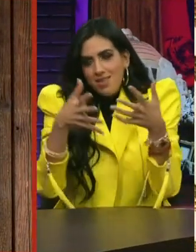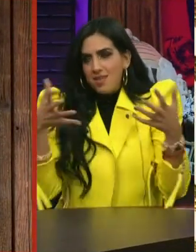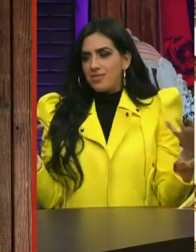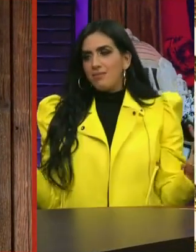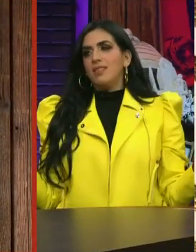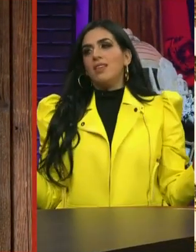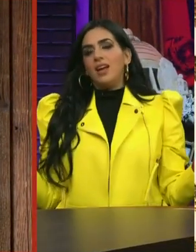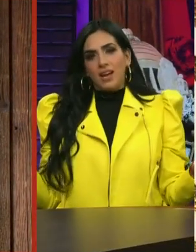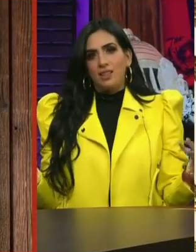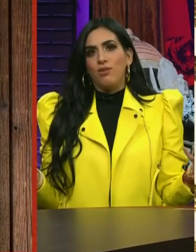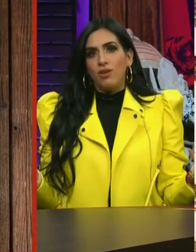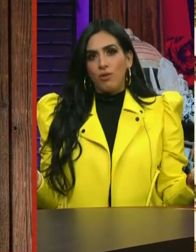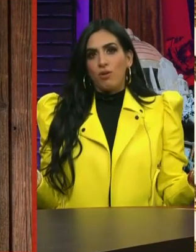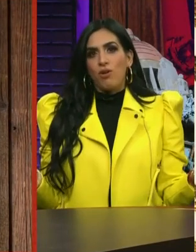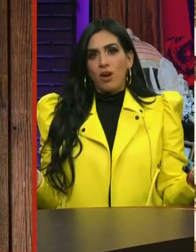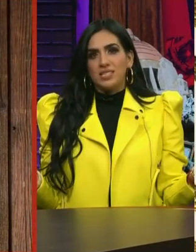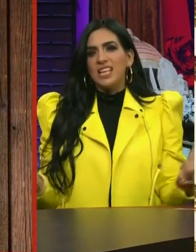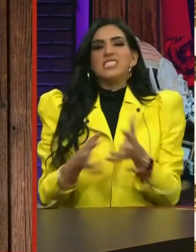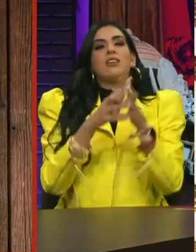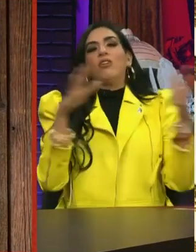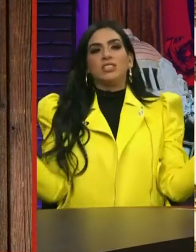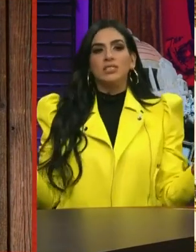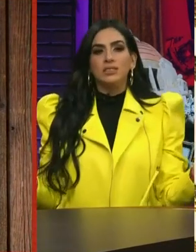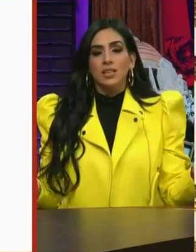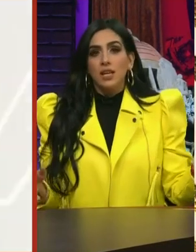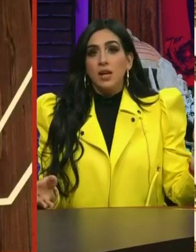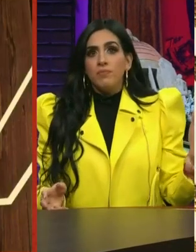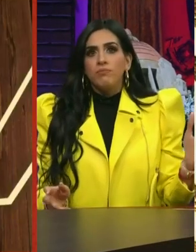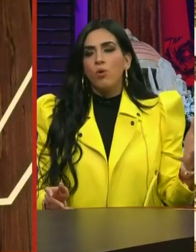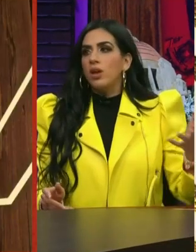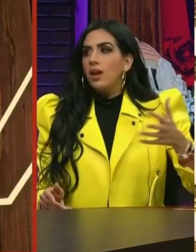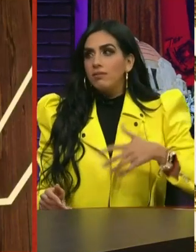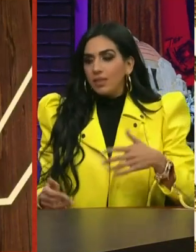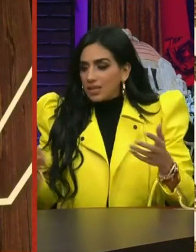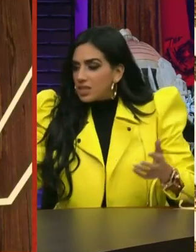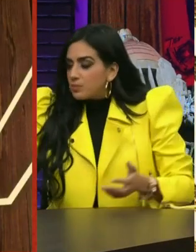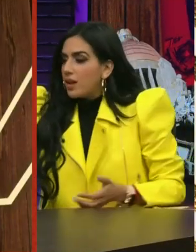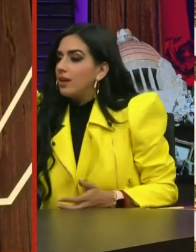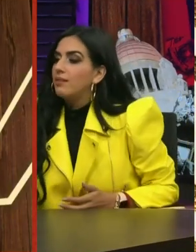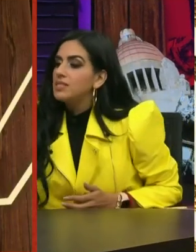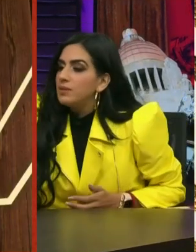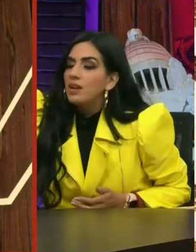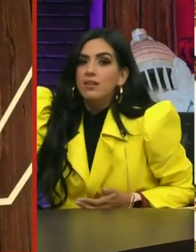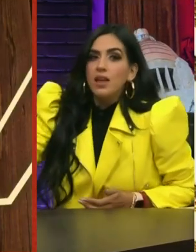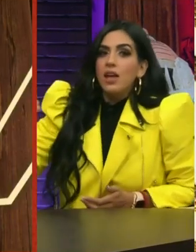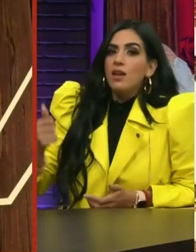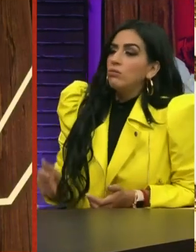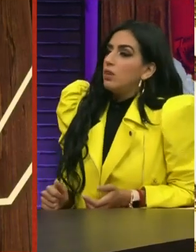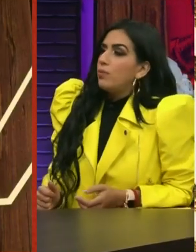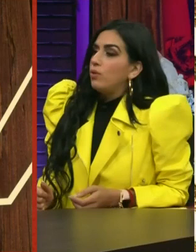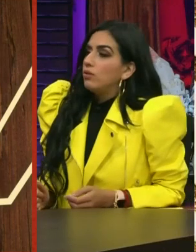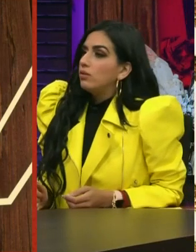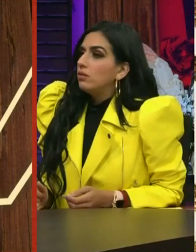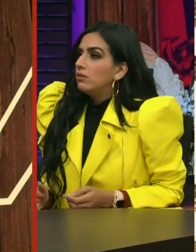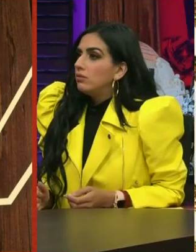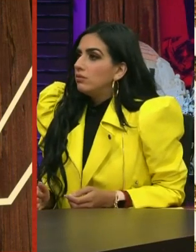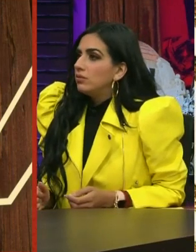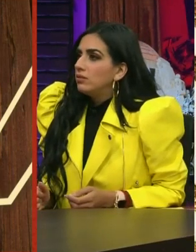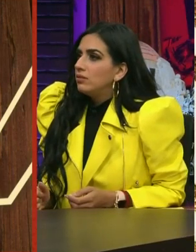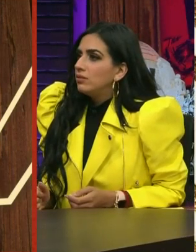evidentemente, gritó de horror así en psicosis. Porque, ¿quién se espera que te vas a meter a bañar y ahí hay un tipo?